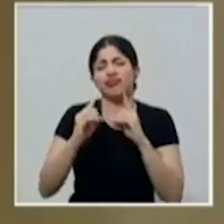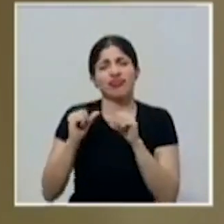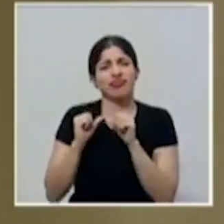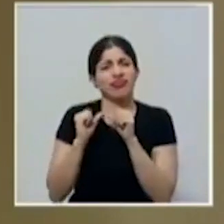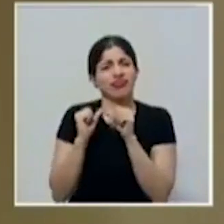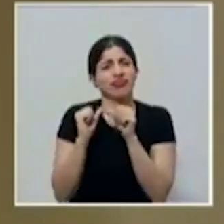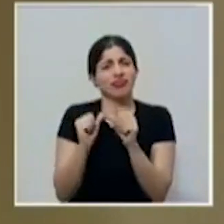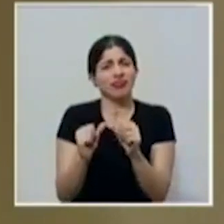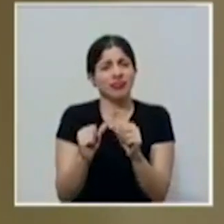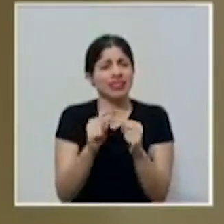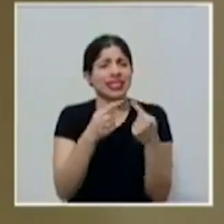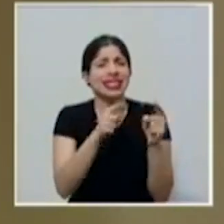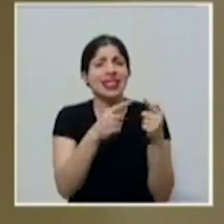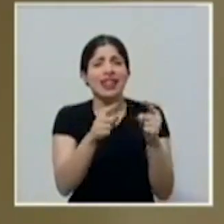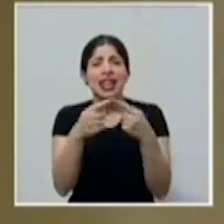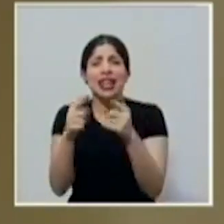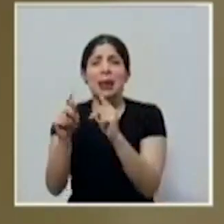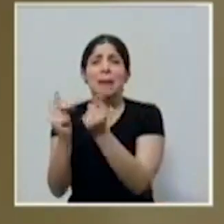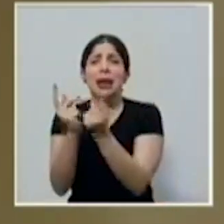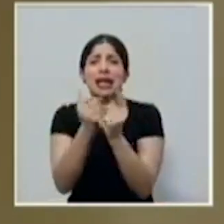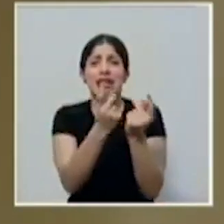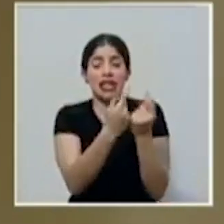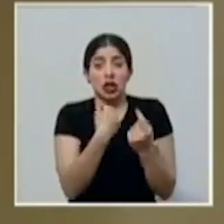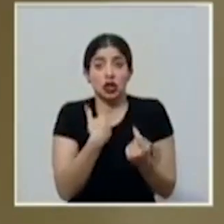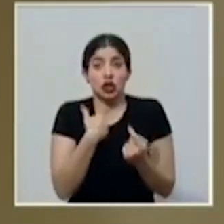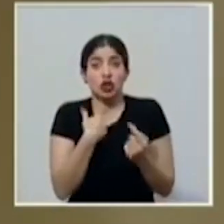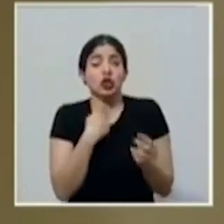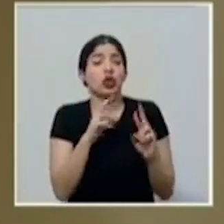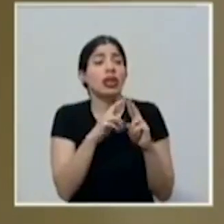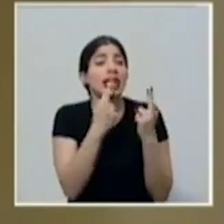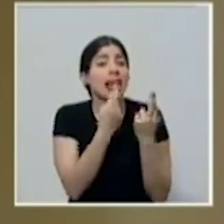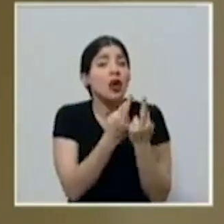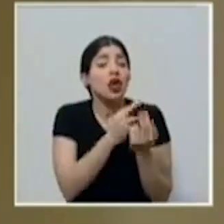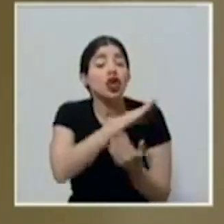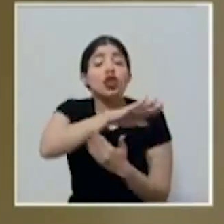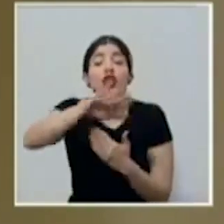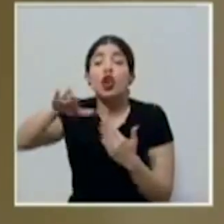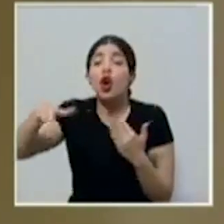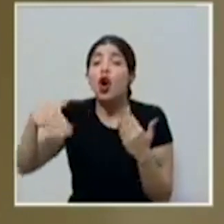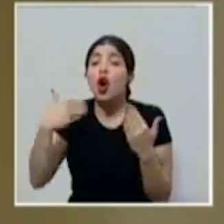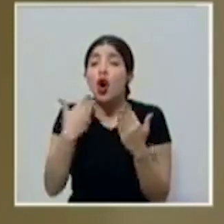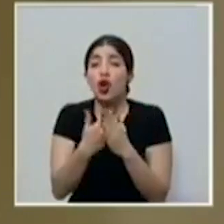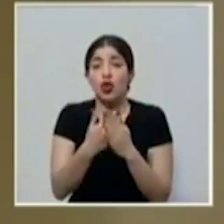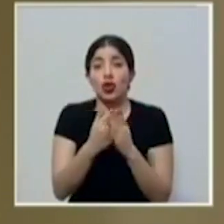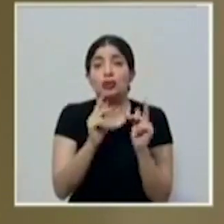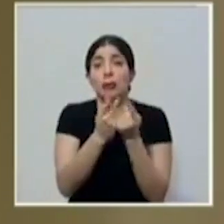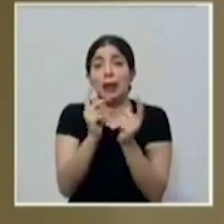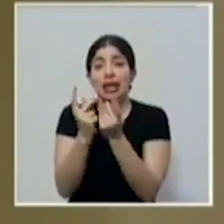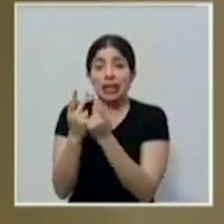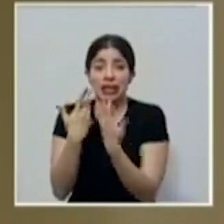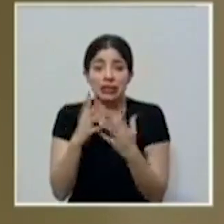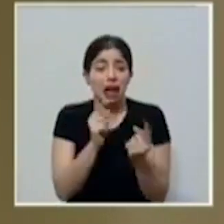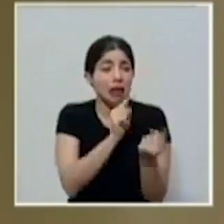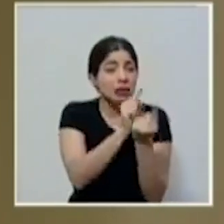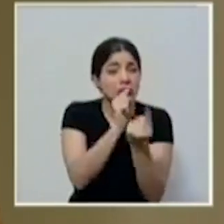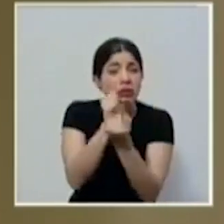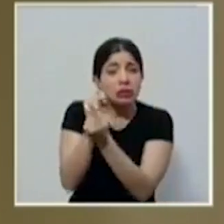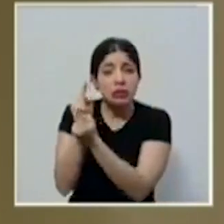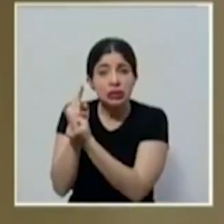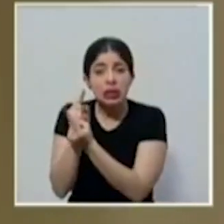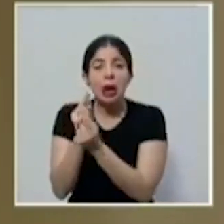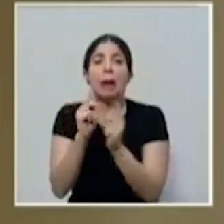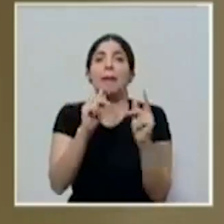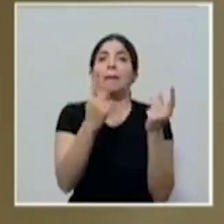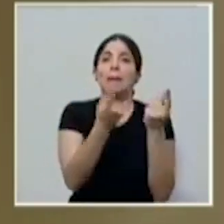con los diversos sectores legislativos. Yo me reuní, conversé con todos los sectores legislativos, tanto las